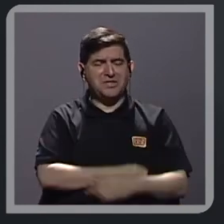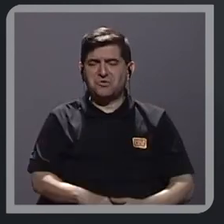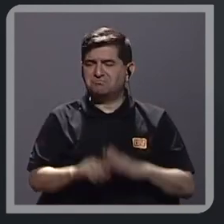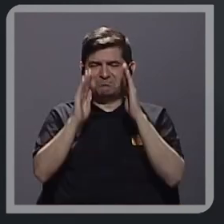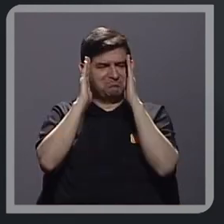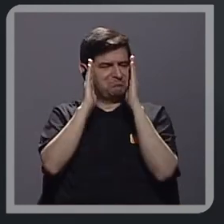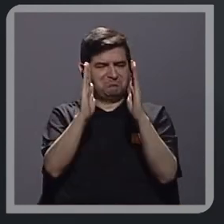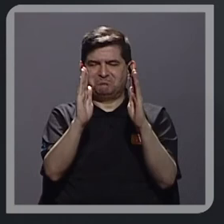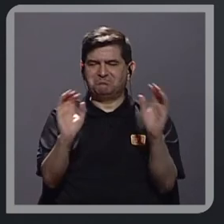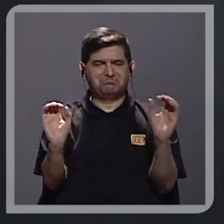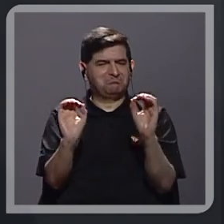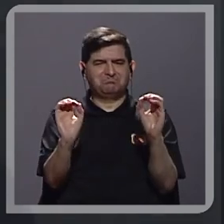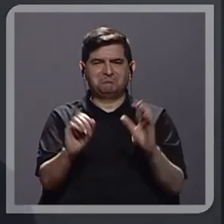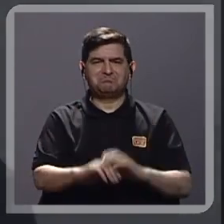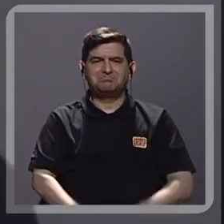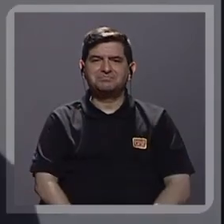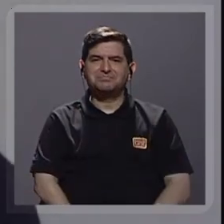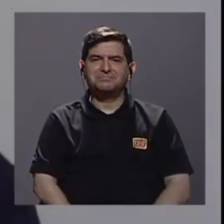atención le presta